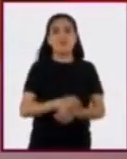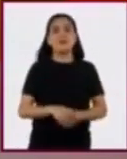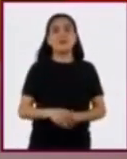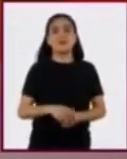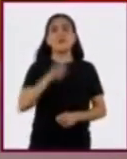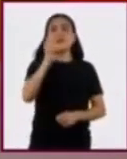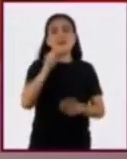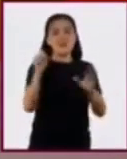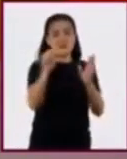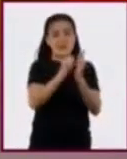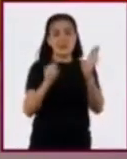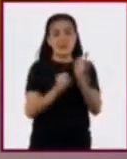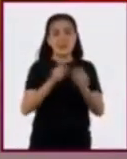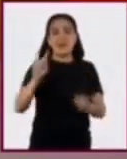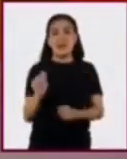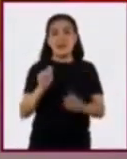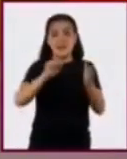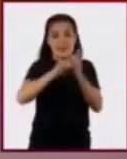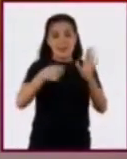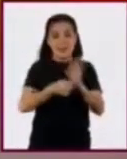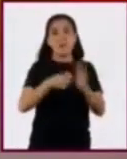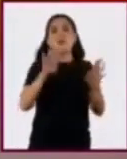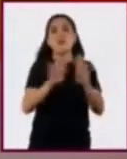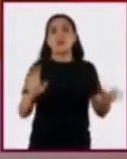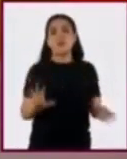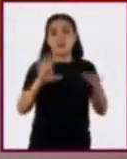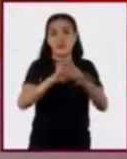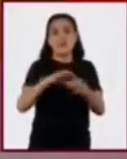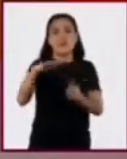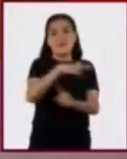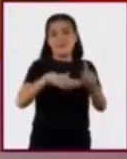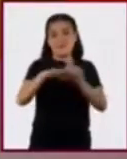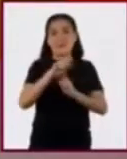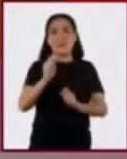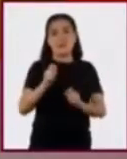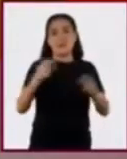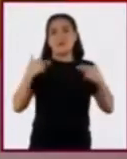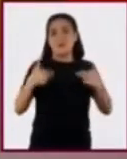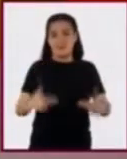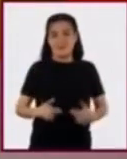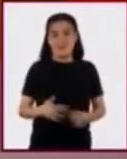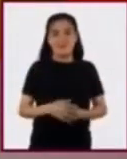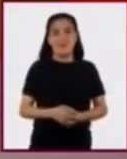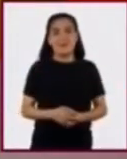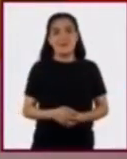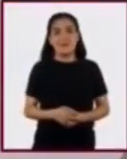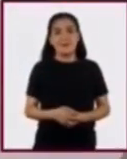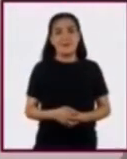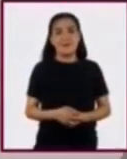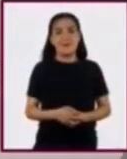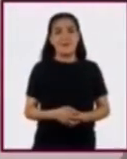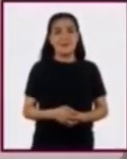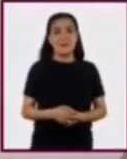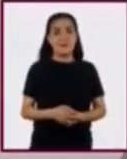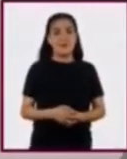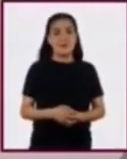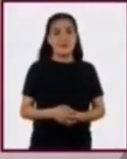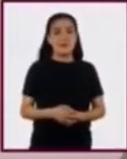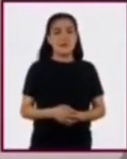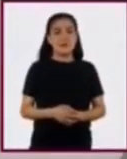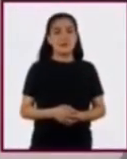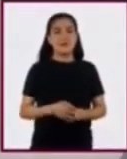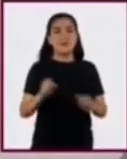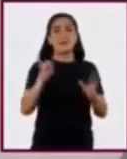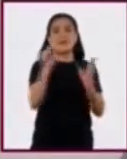es un sistema técnico y cómo se relaciona con las necesidades de los seres humanos. Un